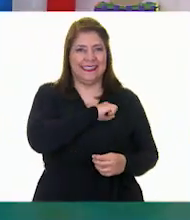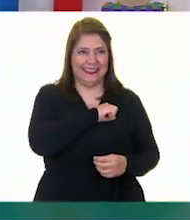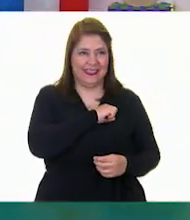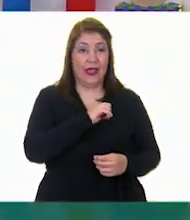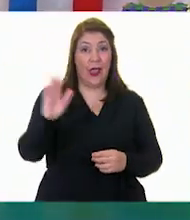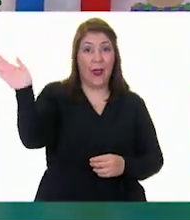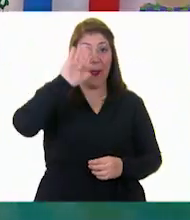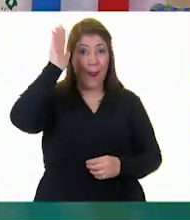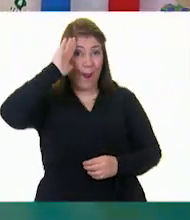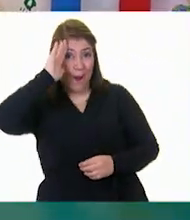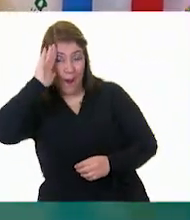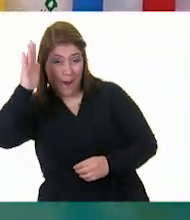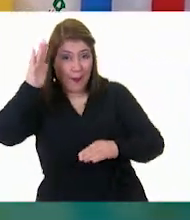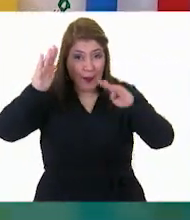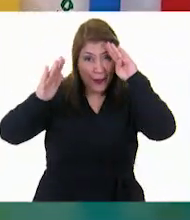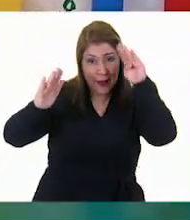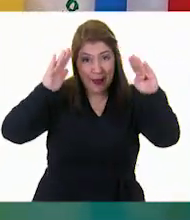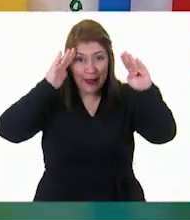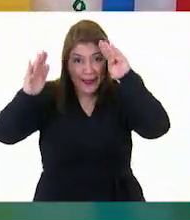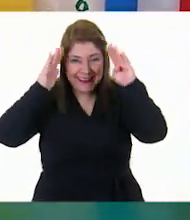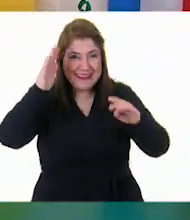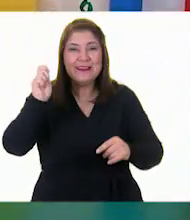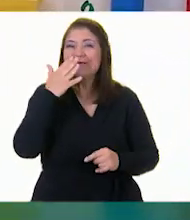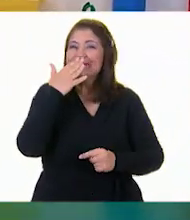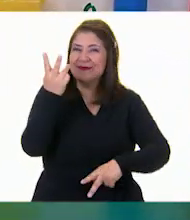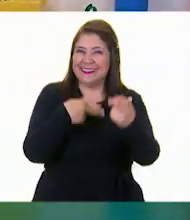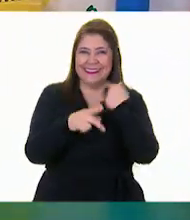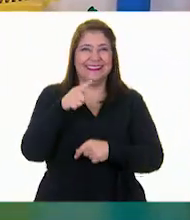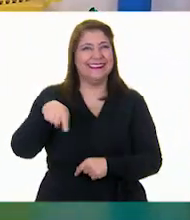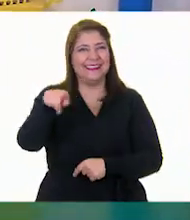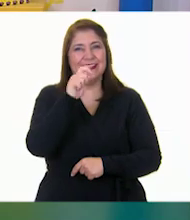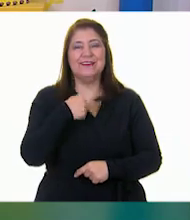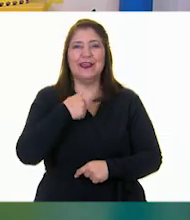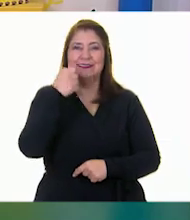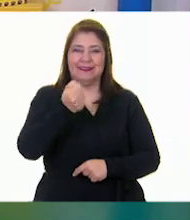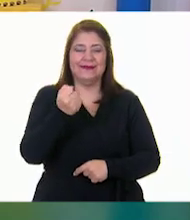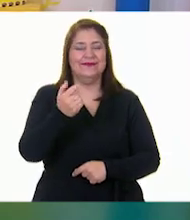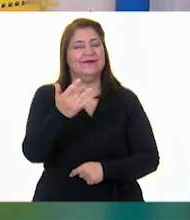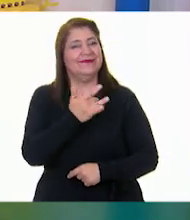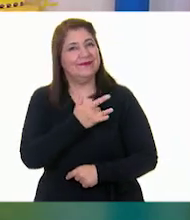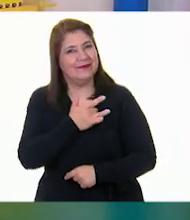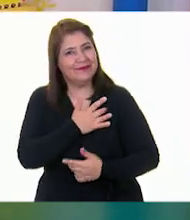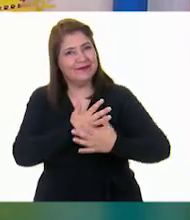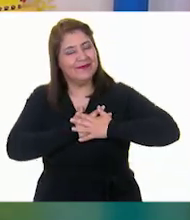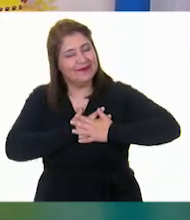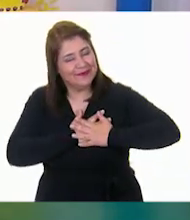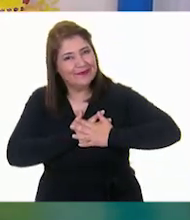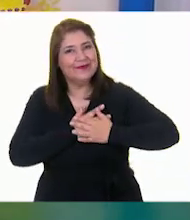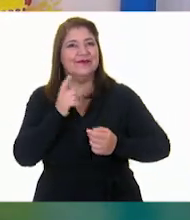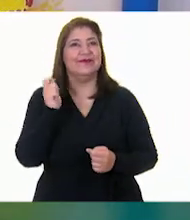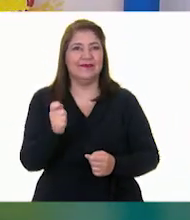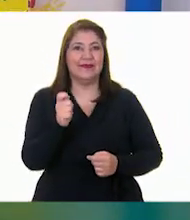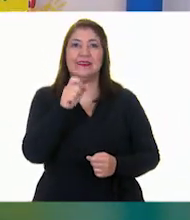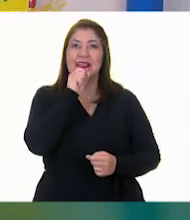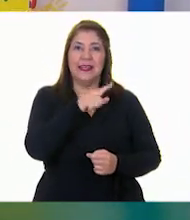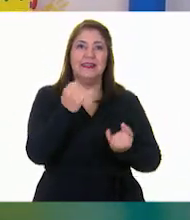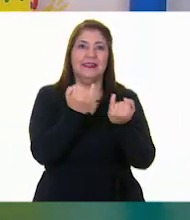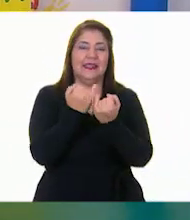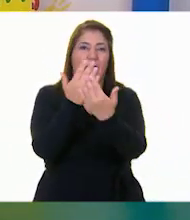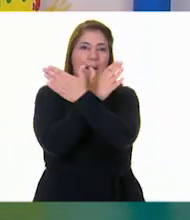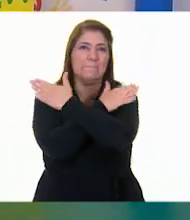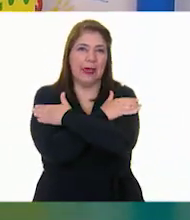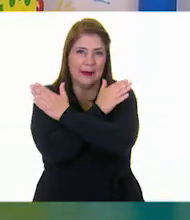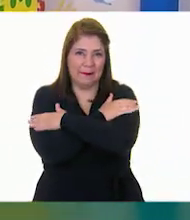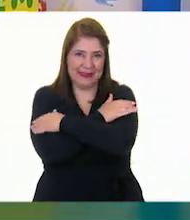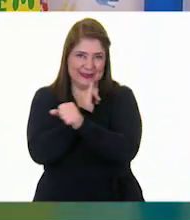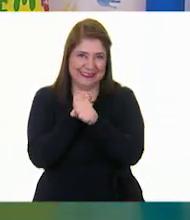¡Hola! ¿Qué tal? Bienvenidas y bienvenidos. Los saludo con la mano en el corazón y con un abrazo